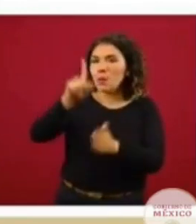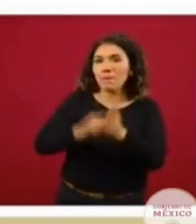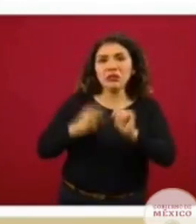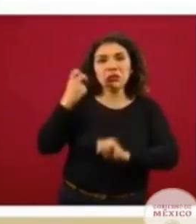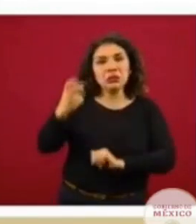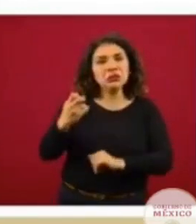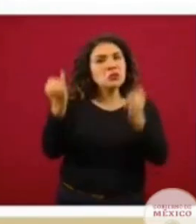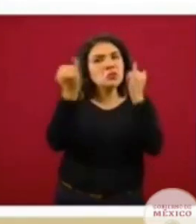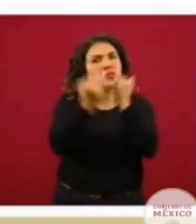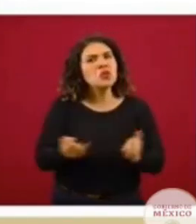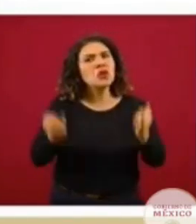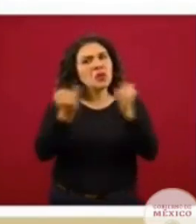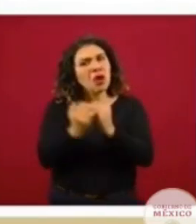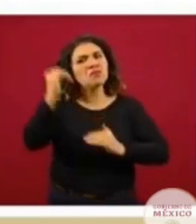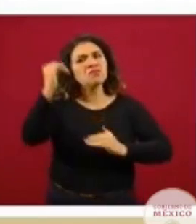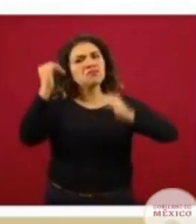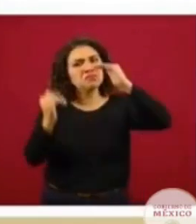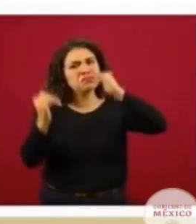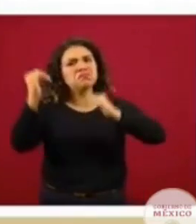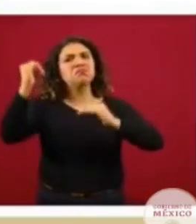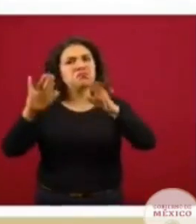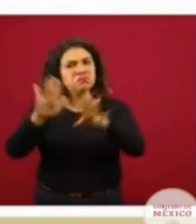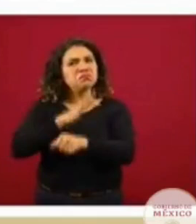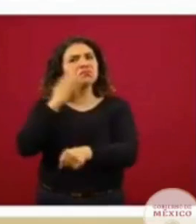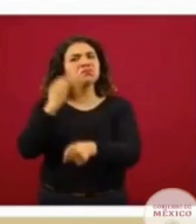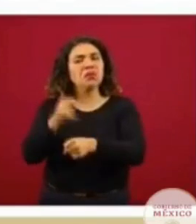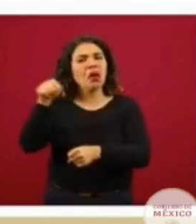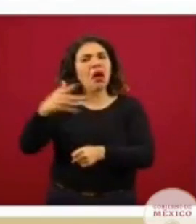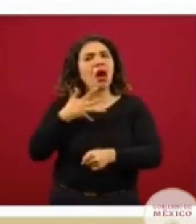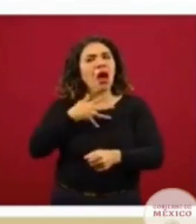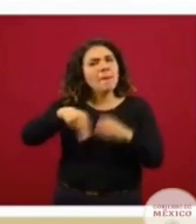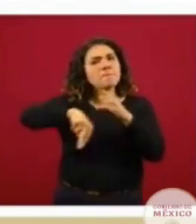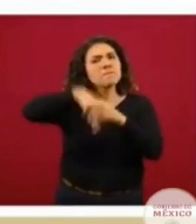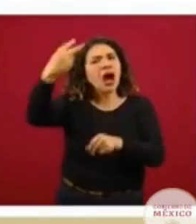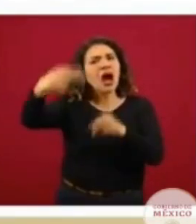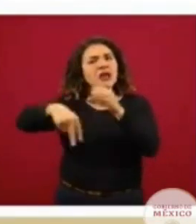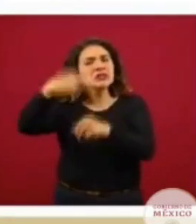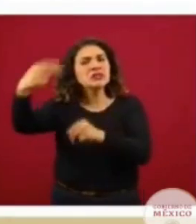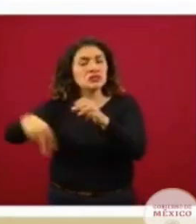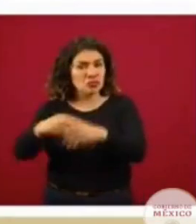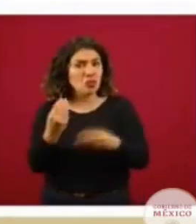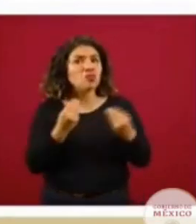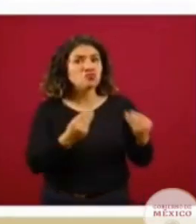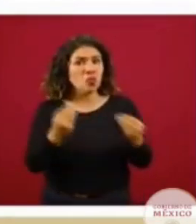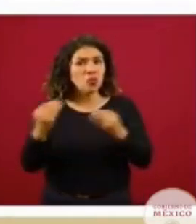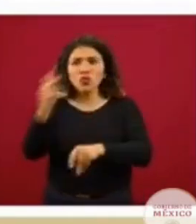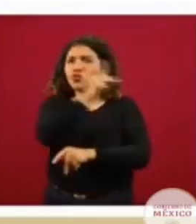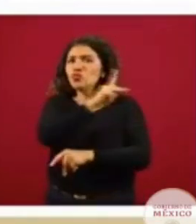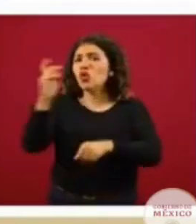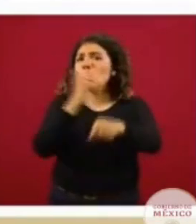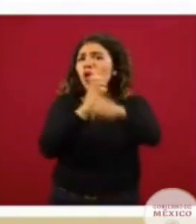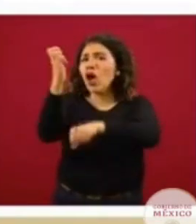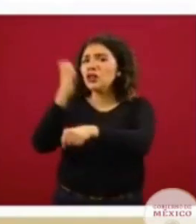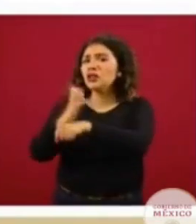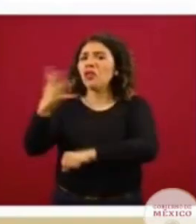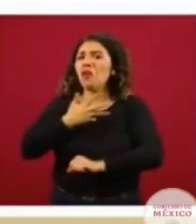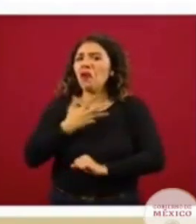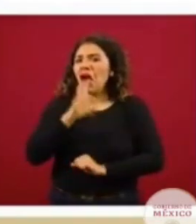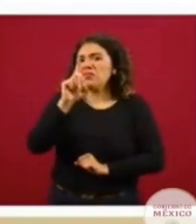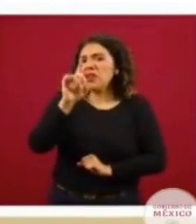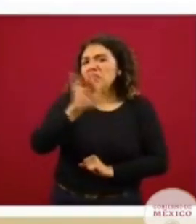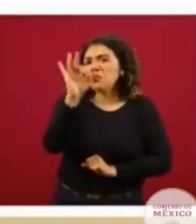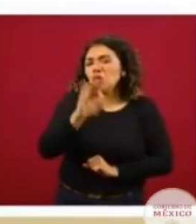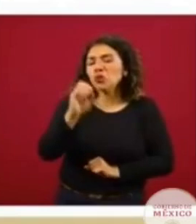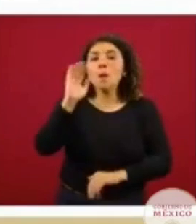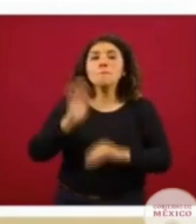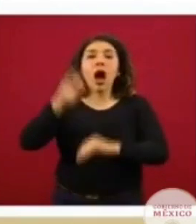indicador ha estado muy estable y ha presentado una disponibilidad importante. Todas las entidades tienen 30 por ciento o más